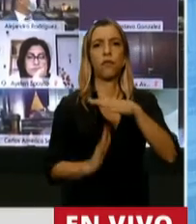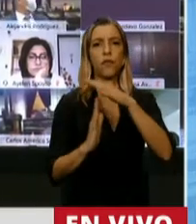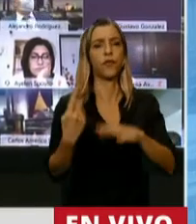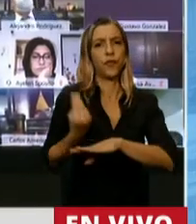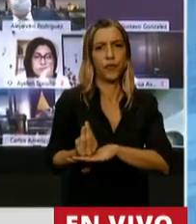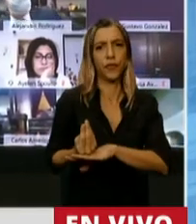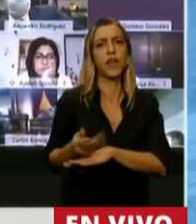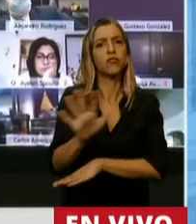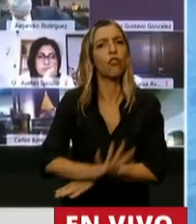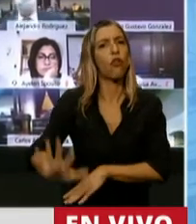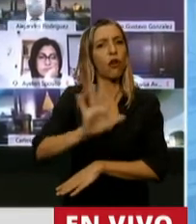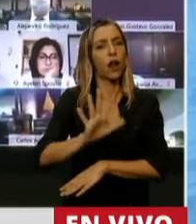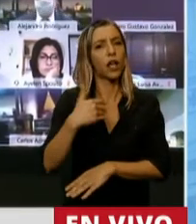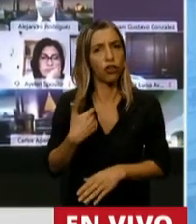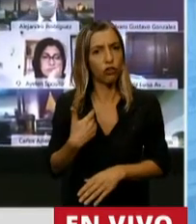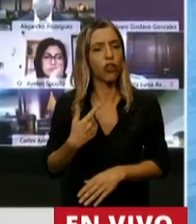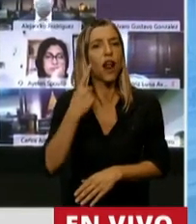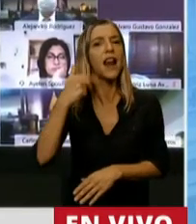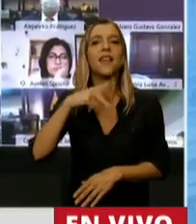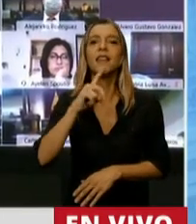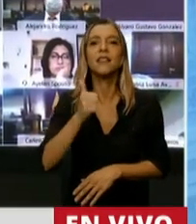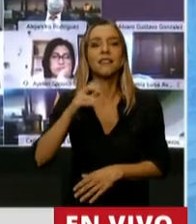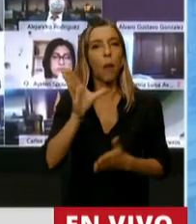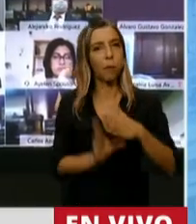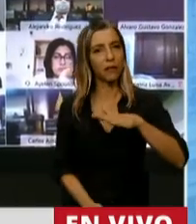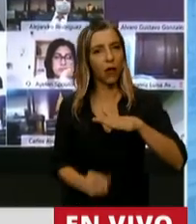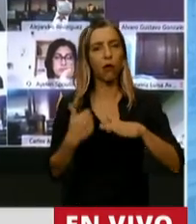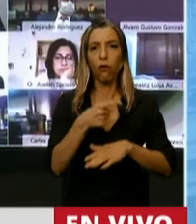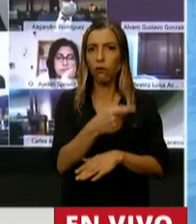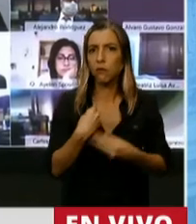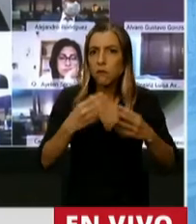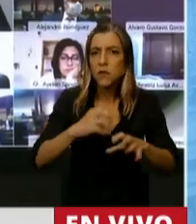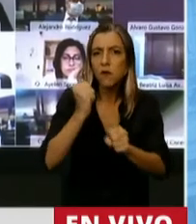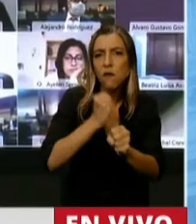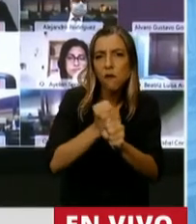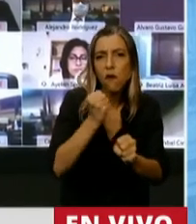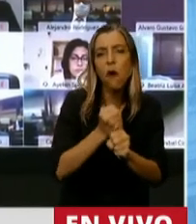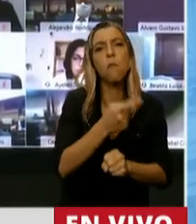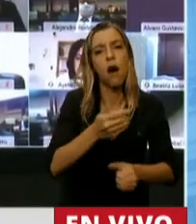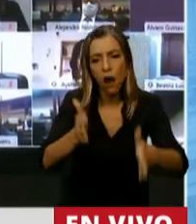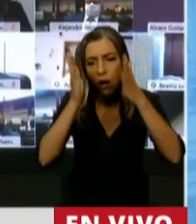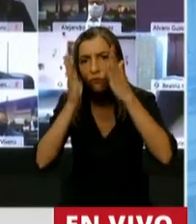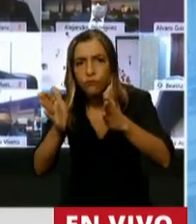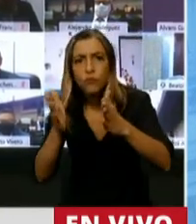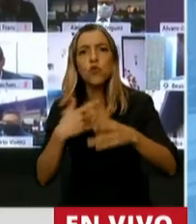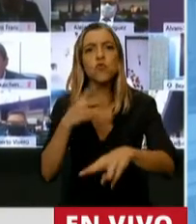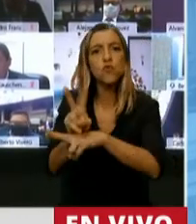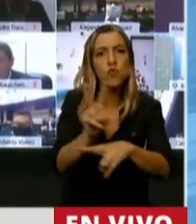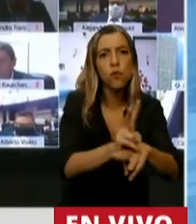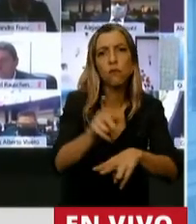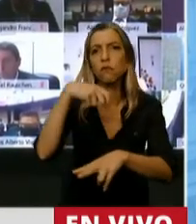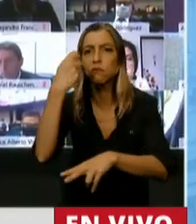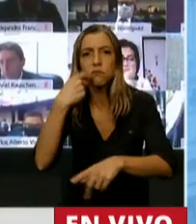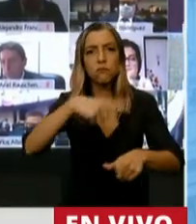en los años subsiguientes, a ser hombre del Servicio Nacional de Sanidad Animal y Vegetal, y